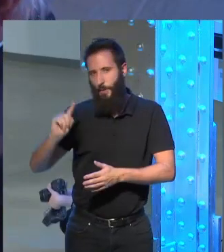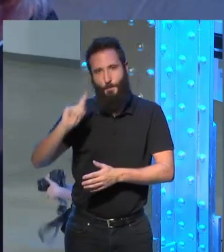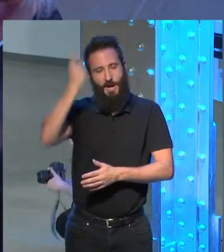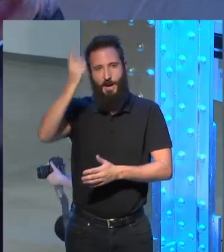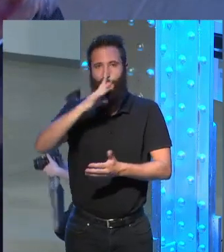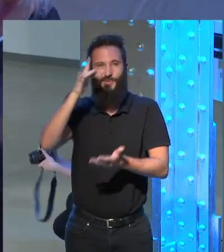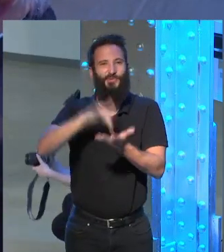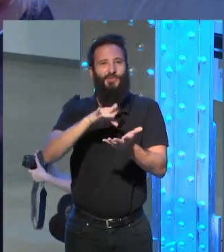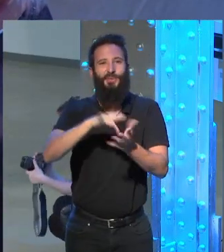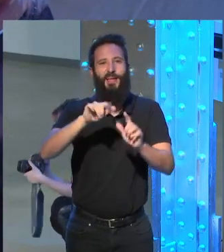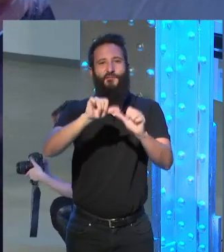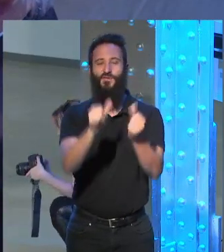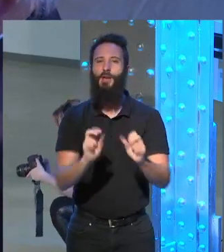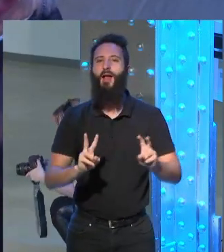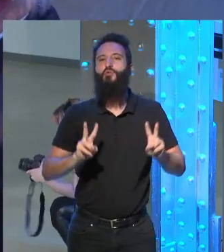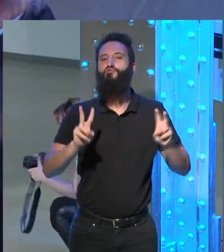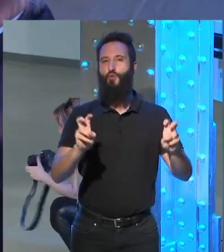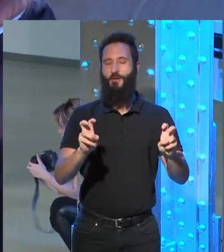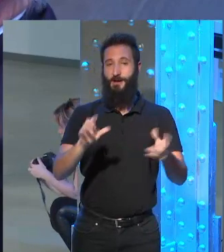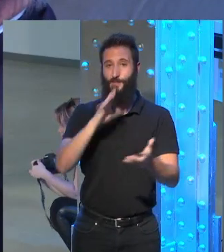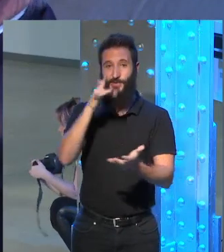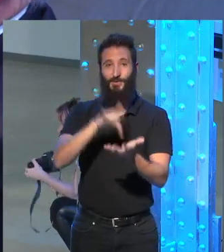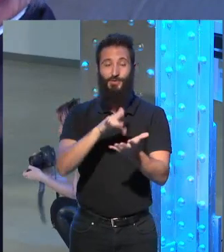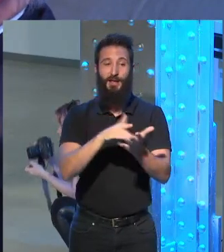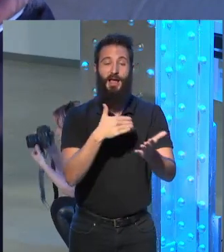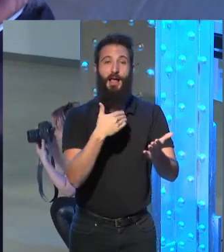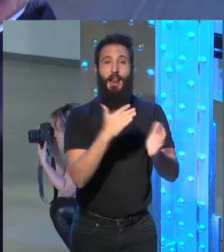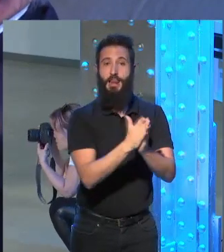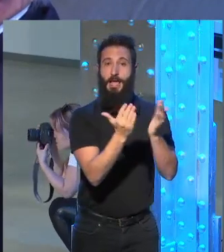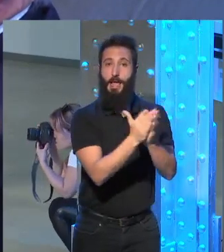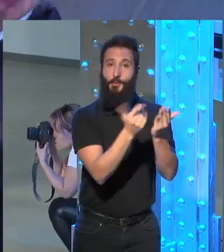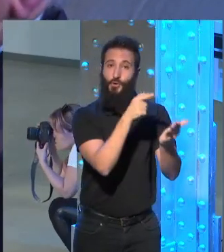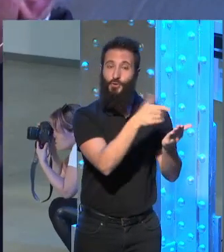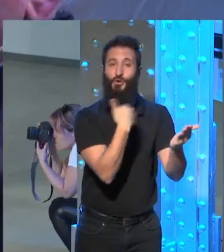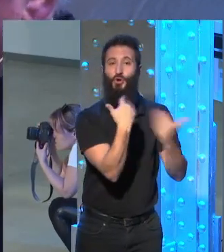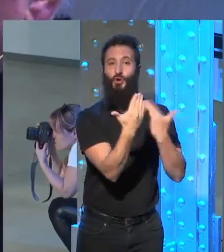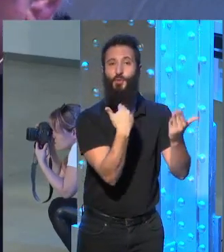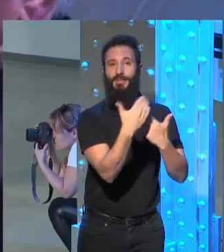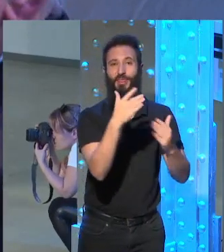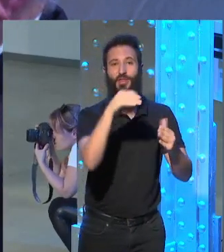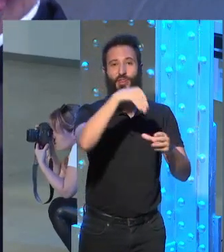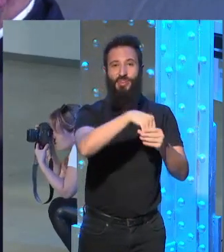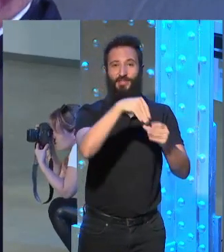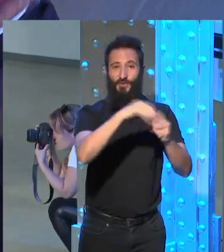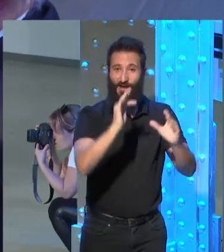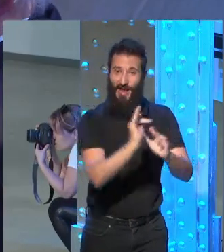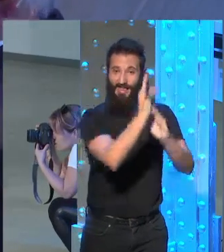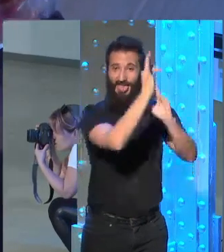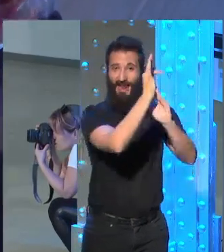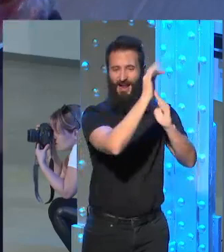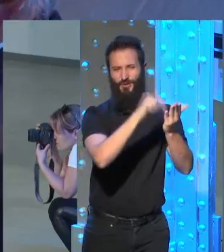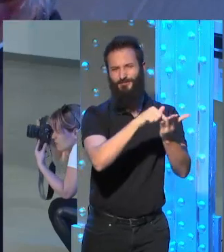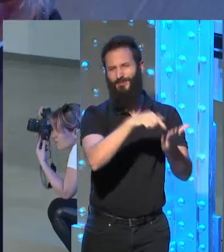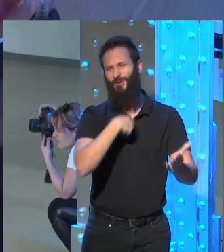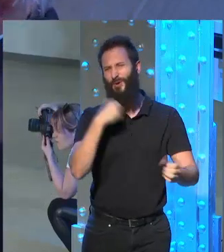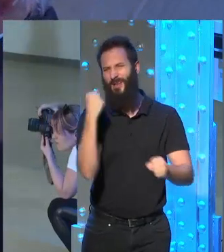novedosos conversación en la catedral es una novela que a mí me costó muchísimo trabajo escribir como les conté